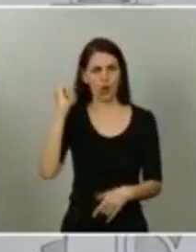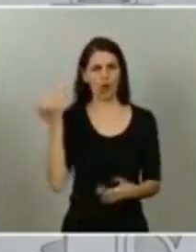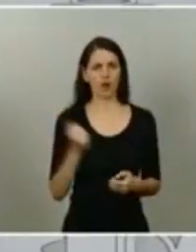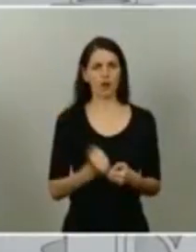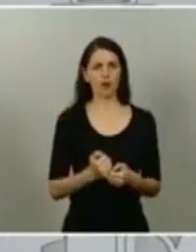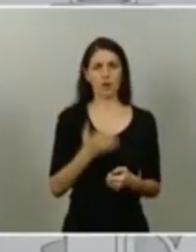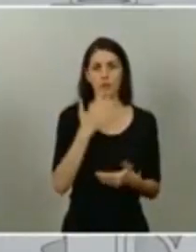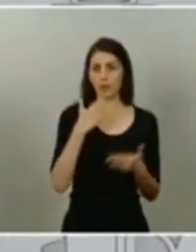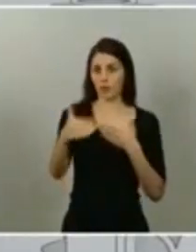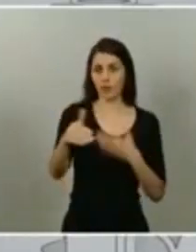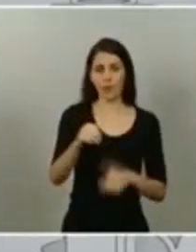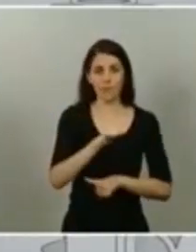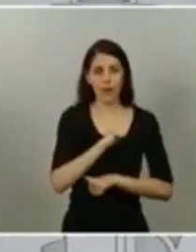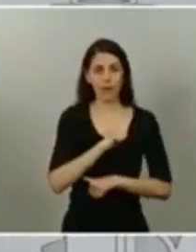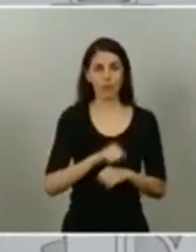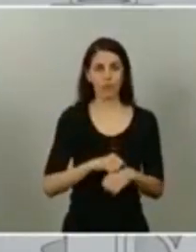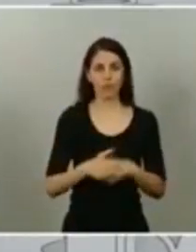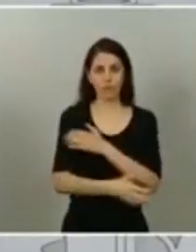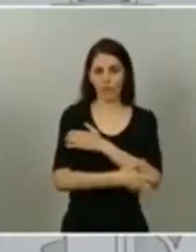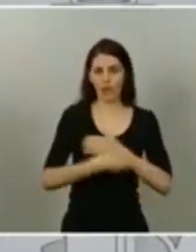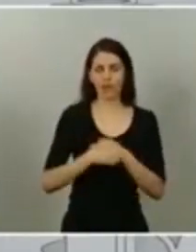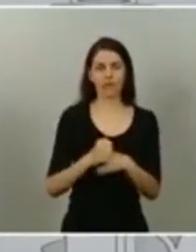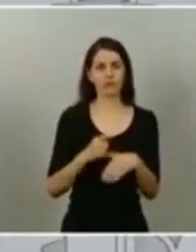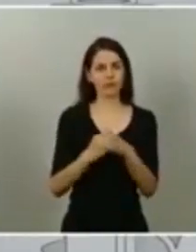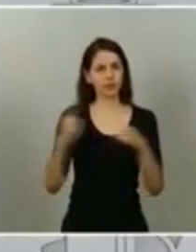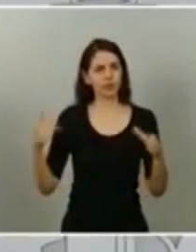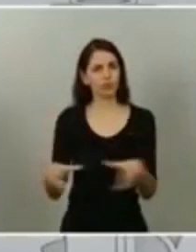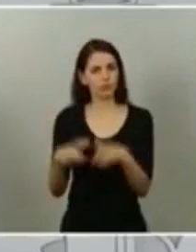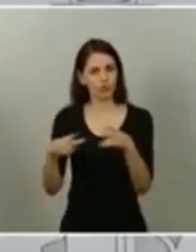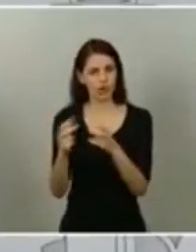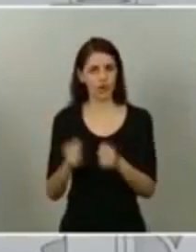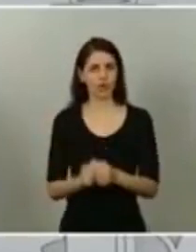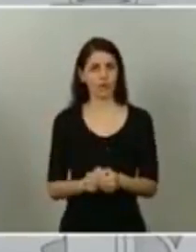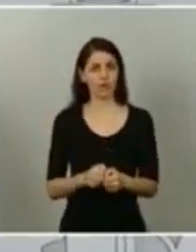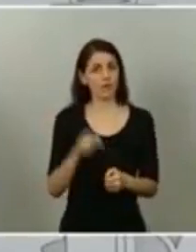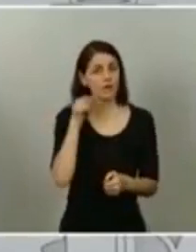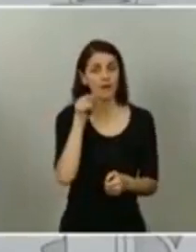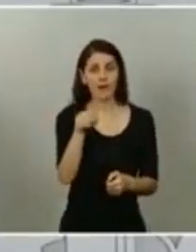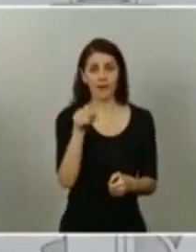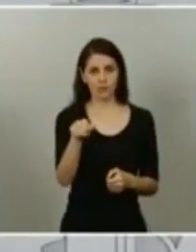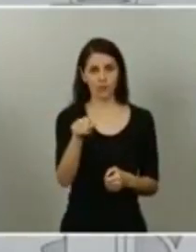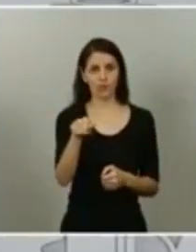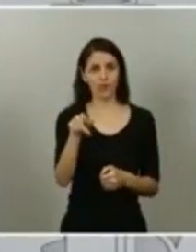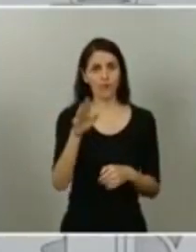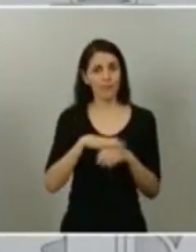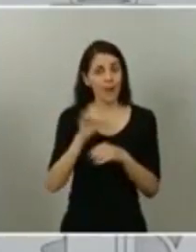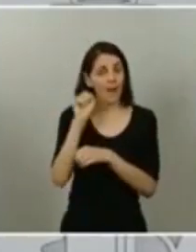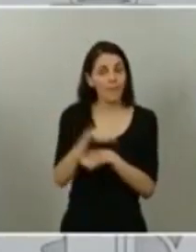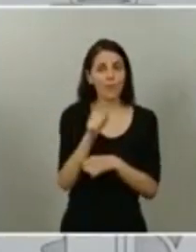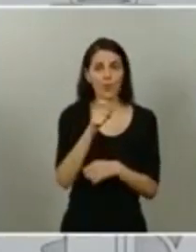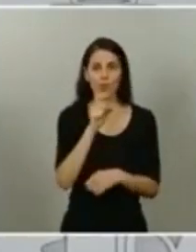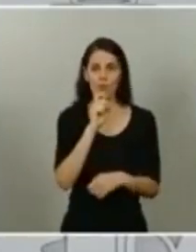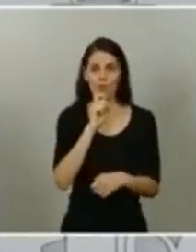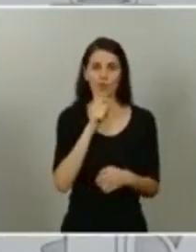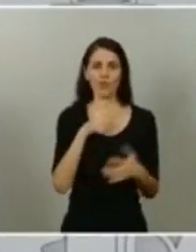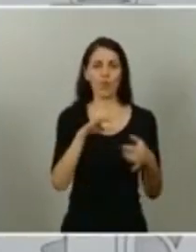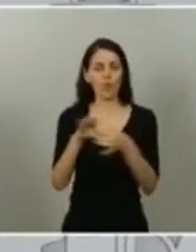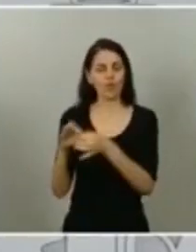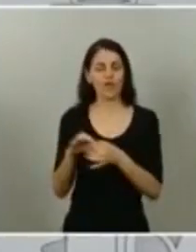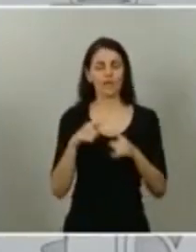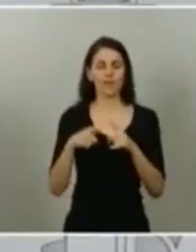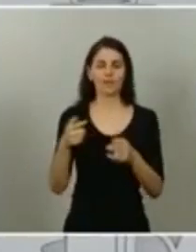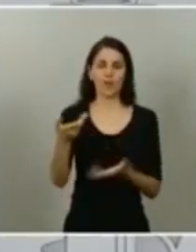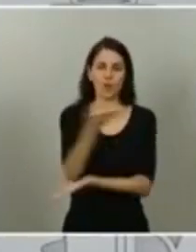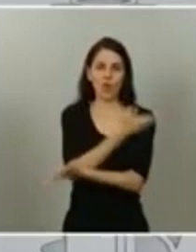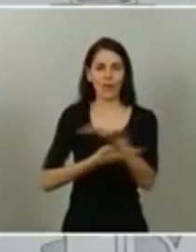pobreza, la exclusión social. Y también contra esos enemigos, la mejor defensa es la unidad y la cooperación. La unidad, lo he